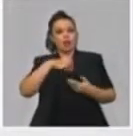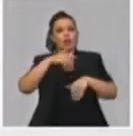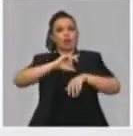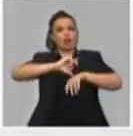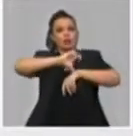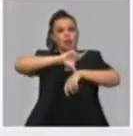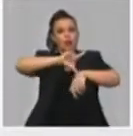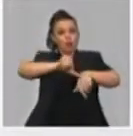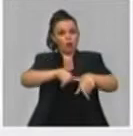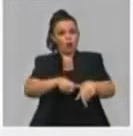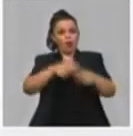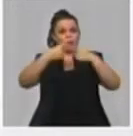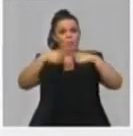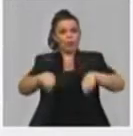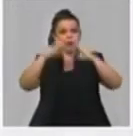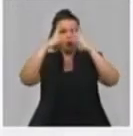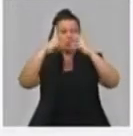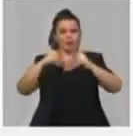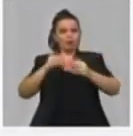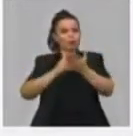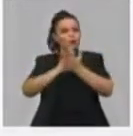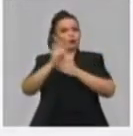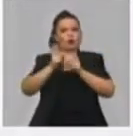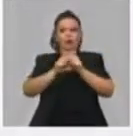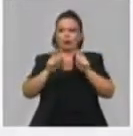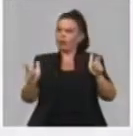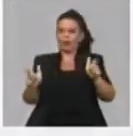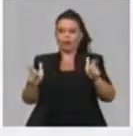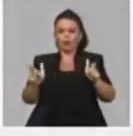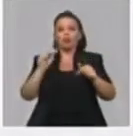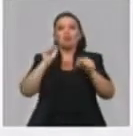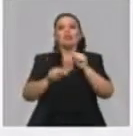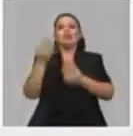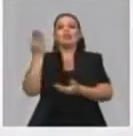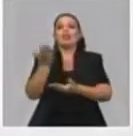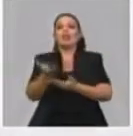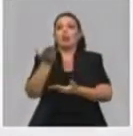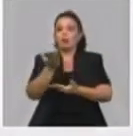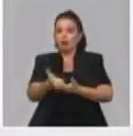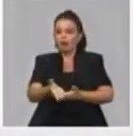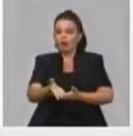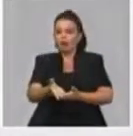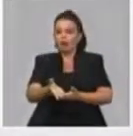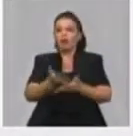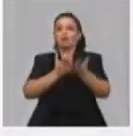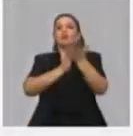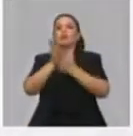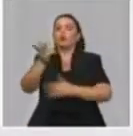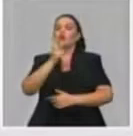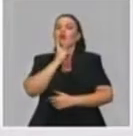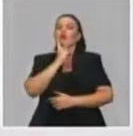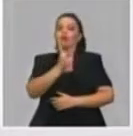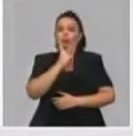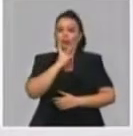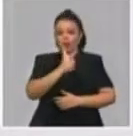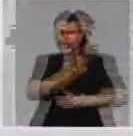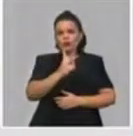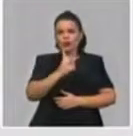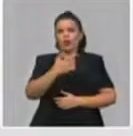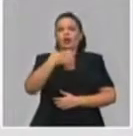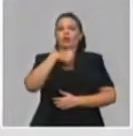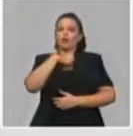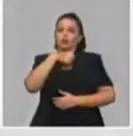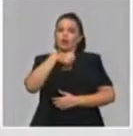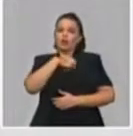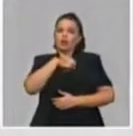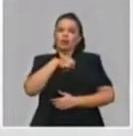hay una demanda creciente y una demanda a la cual se le está dando un nivel de respuesta. Por supuesto, han habido que crear condiciones